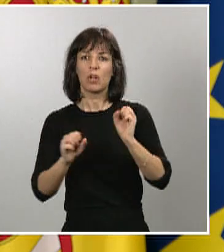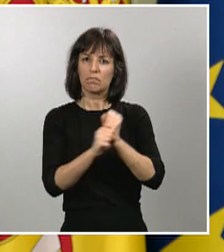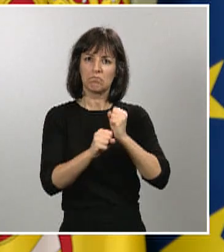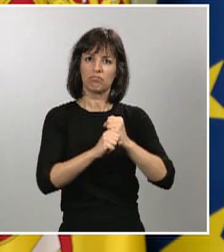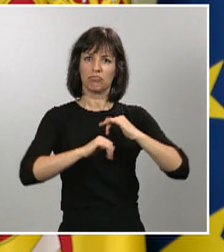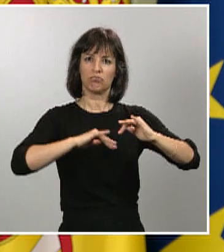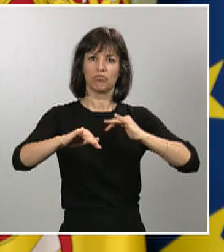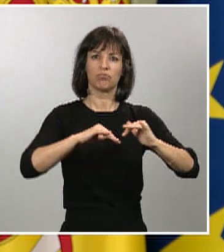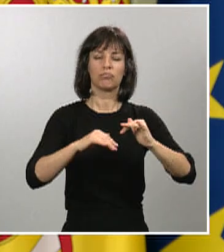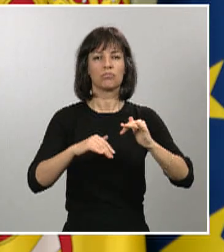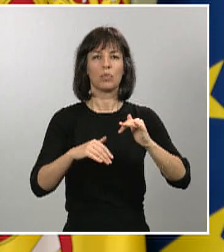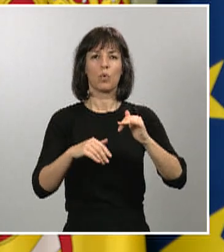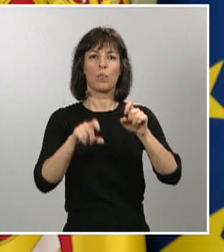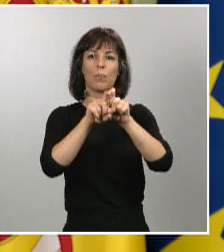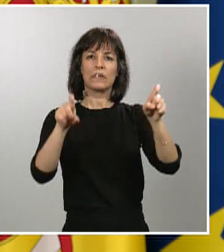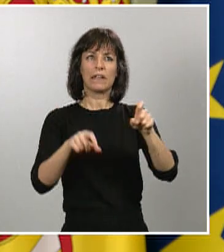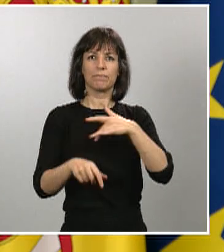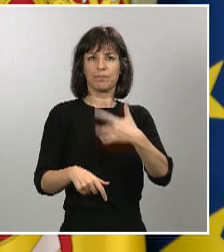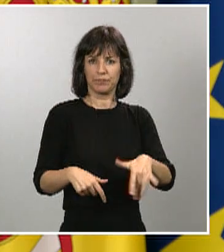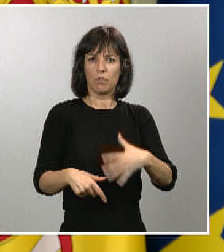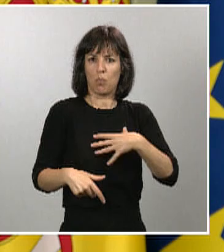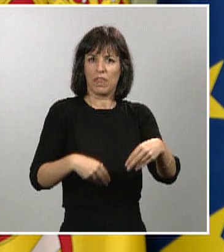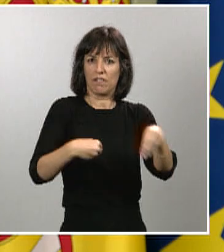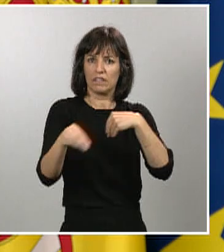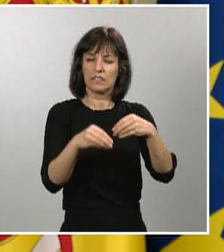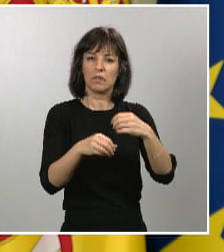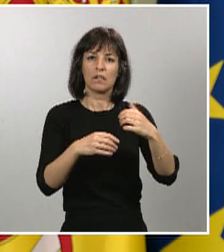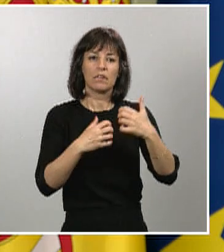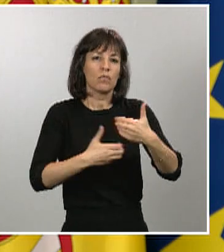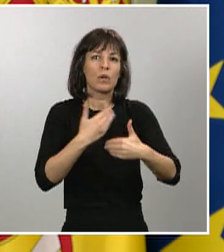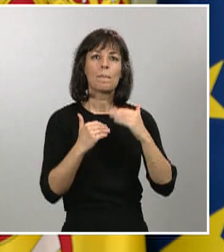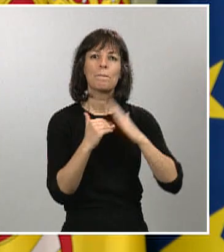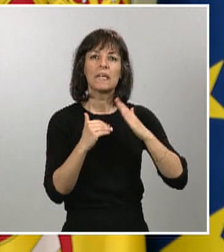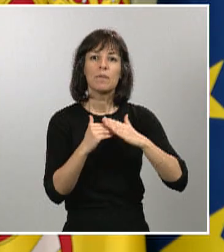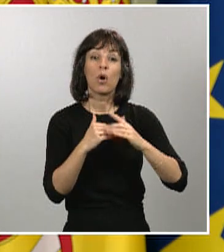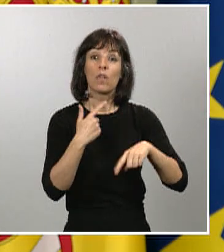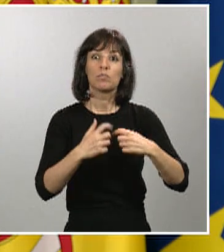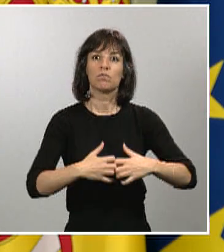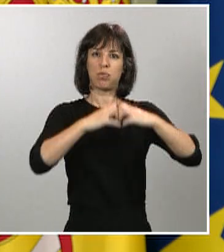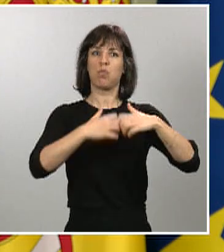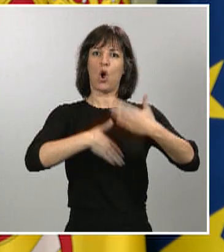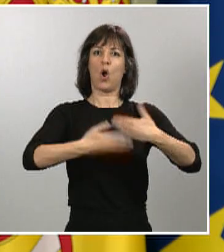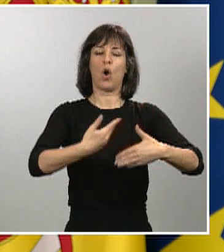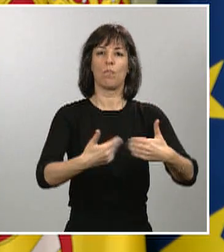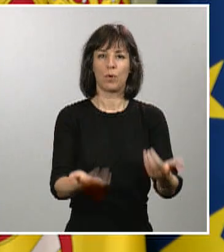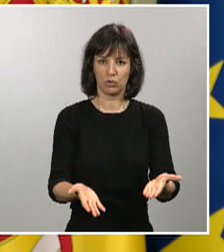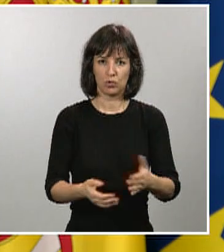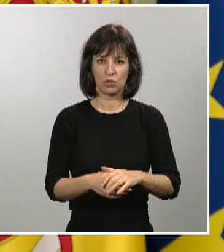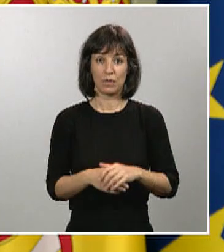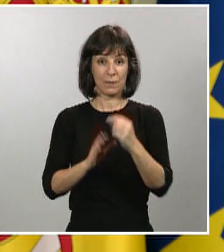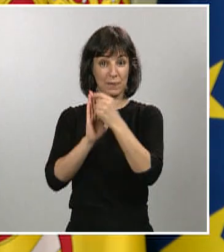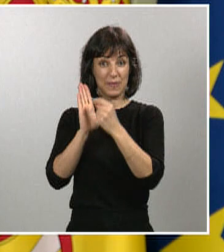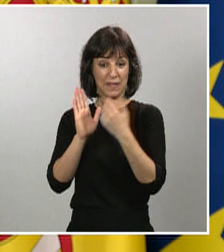funcionamiento mínimo que les permita reactivarse cuanto antes. Este es el propósito de las medidas que adoptamos el domingo.